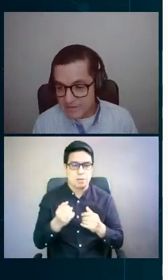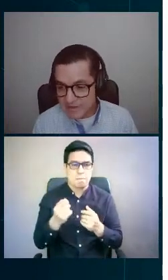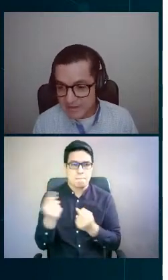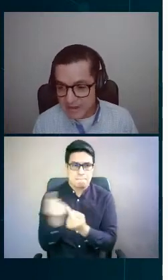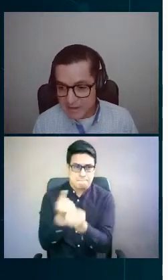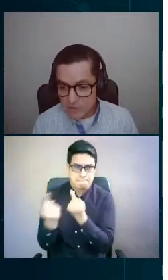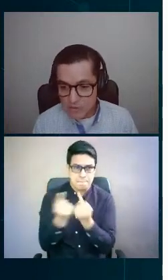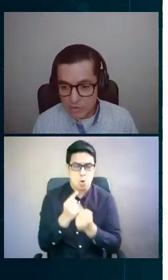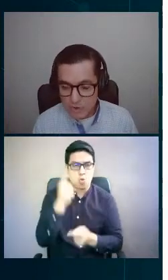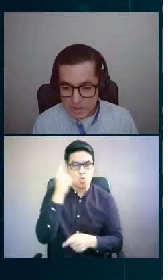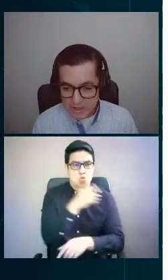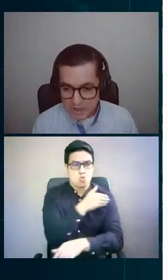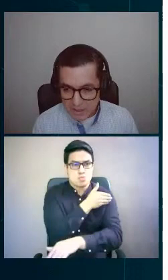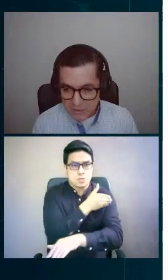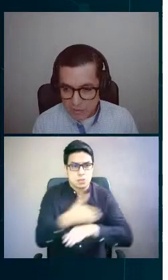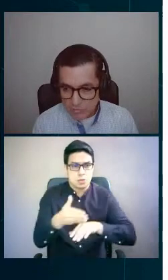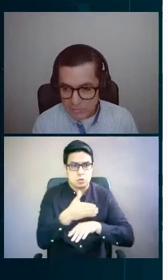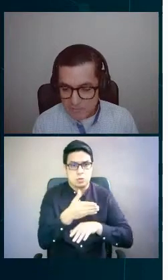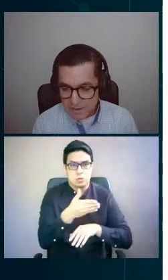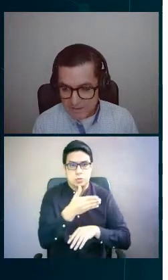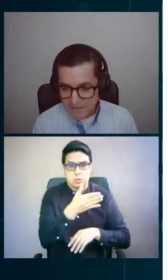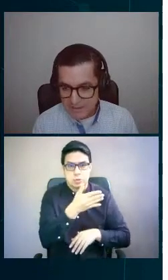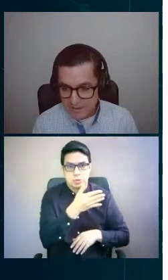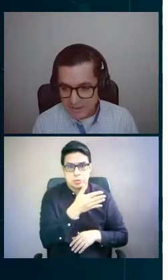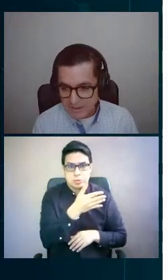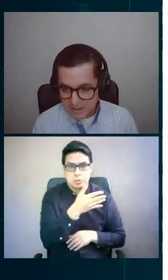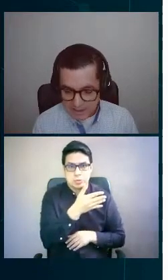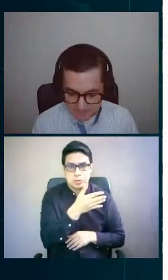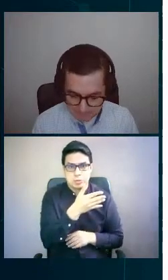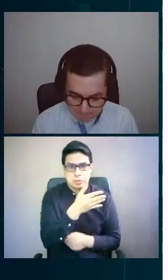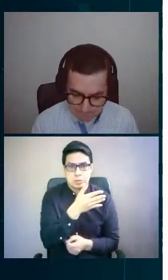Bueno, eso es para el cierre del año 2020.